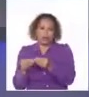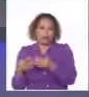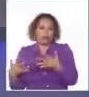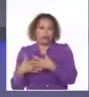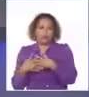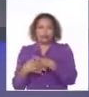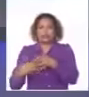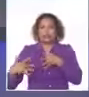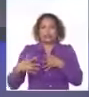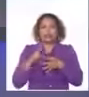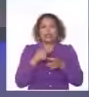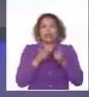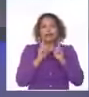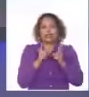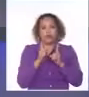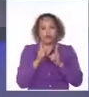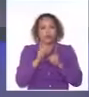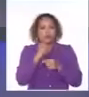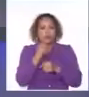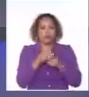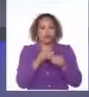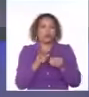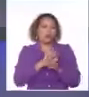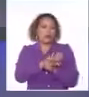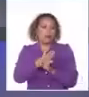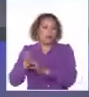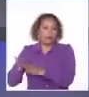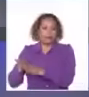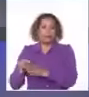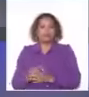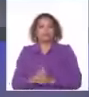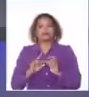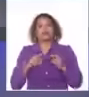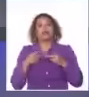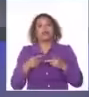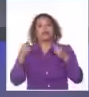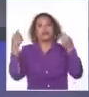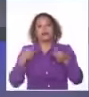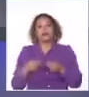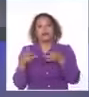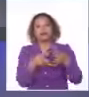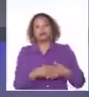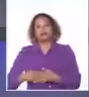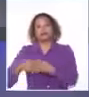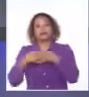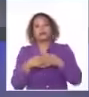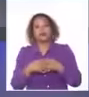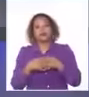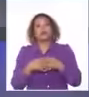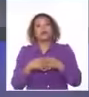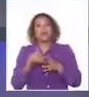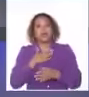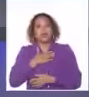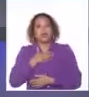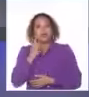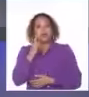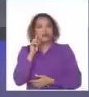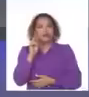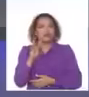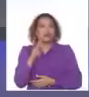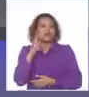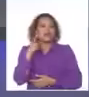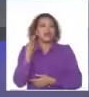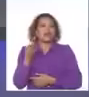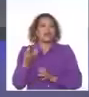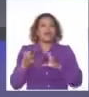conforman la política de máxima presión. Una vez más, la decisión del gobierno estadounidense descansa en su propia visión distorsionada